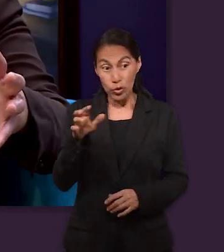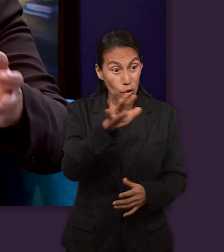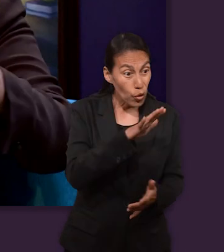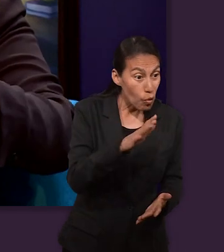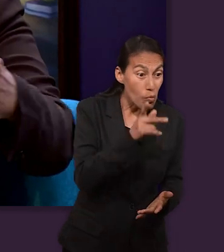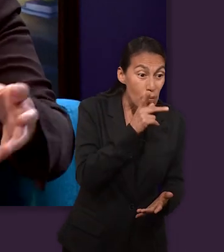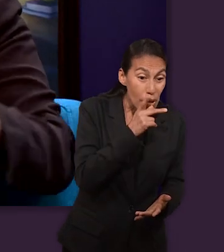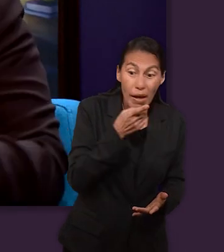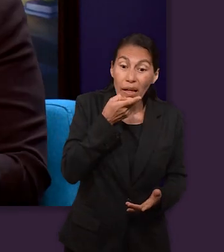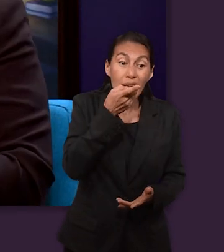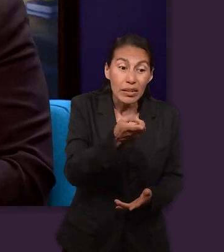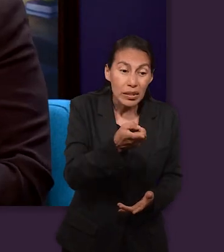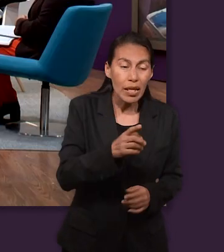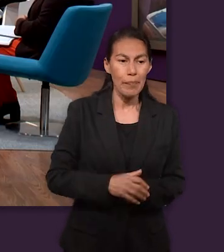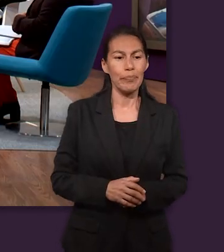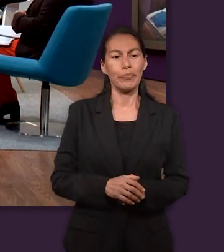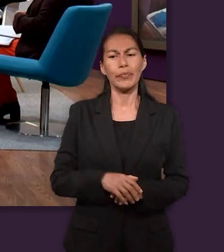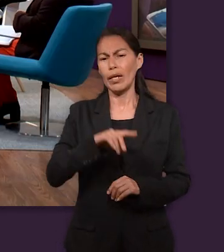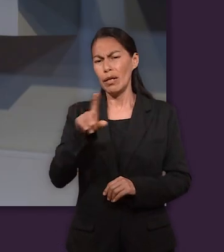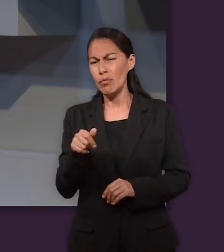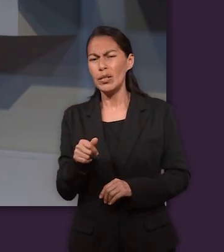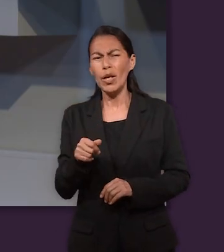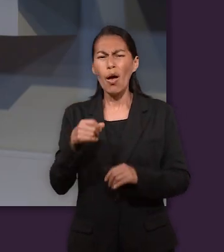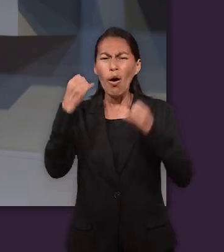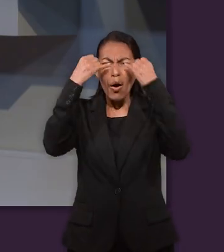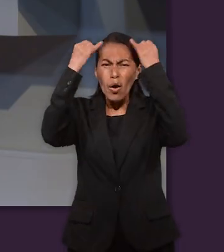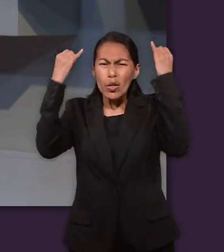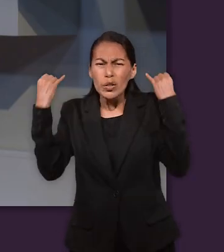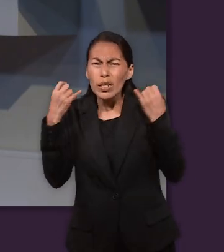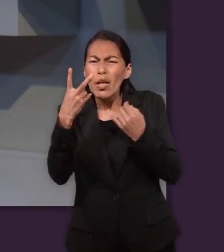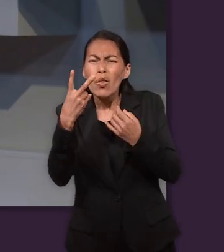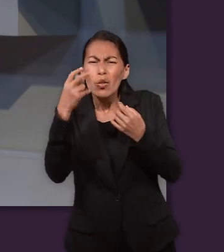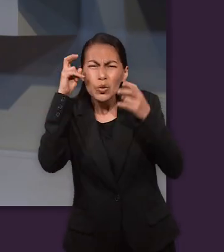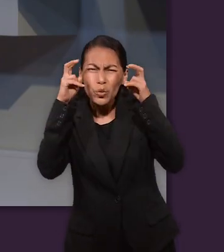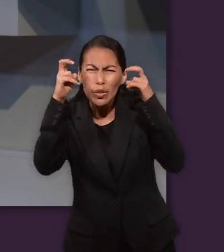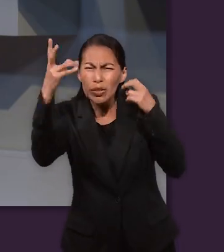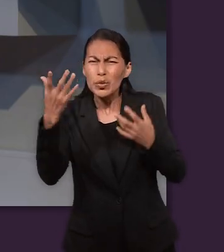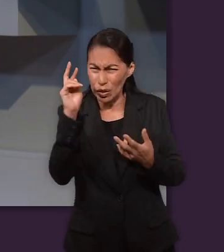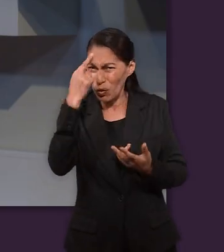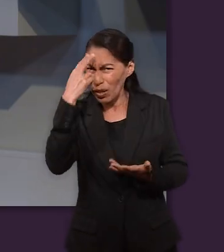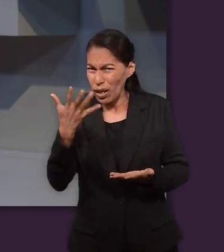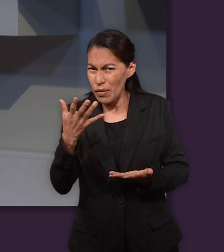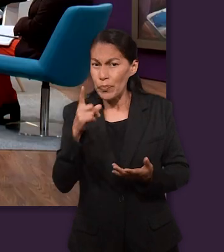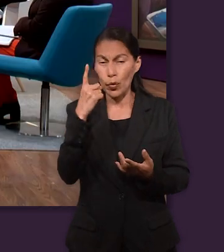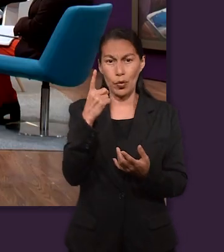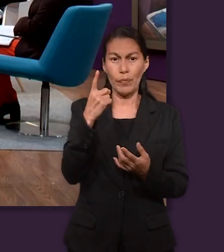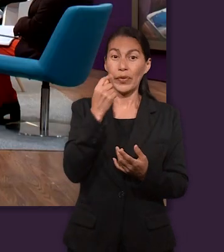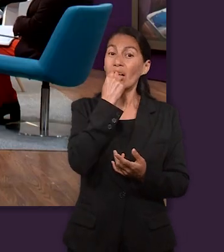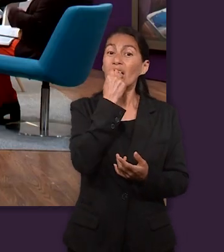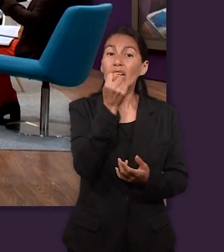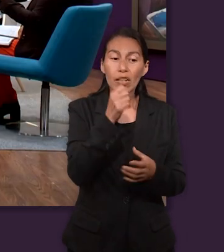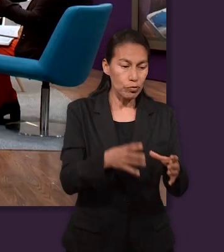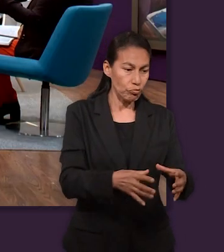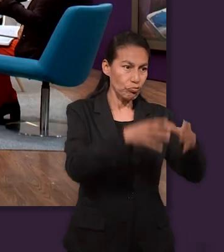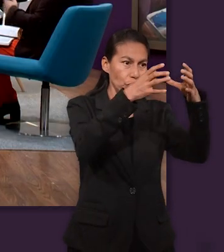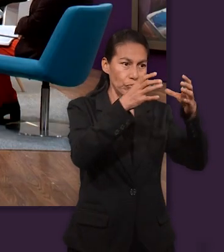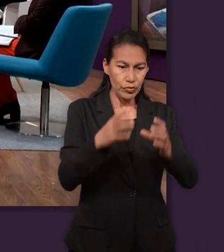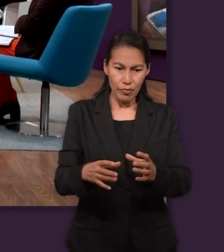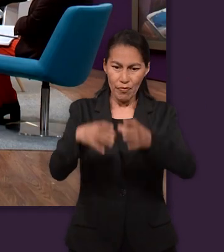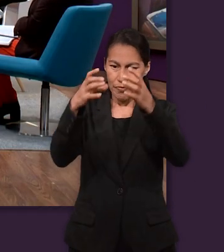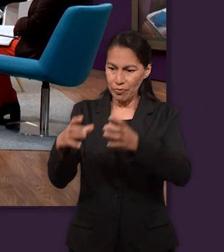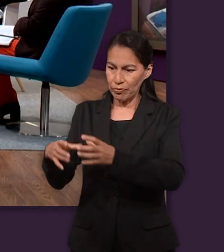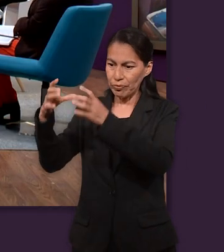la relación entre él y sus hermanos. Y entonces, dentro de todas las cosas que le contaba su papá, José tiene dos sueños. No sé si recuerdan.